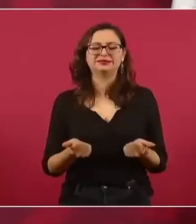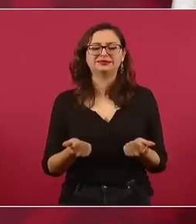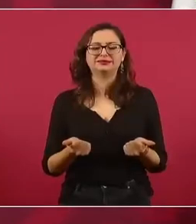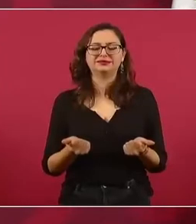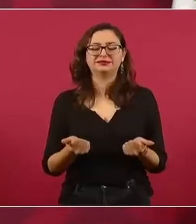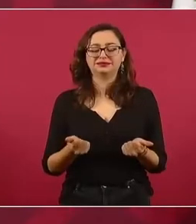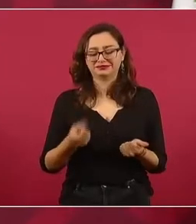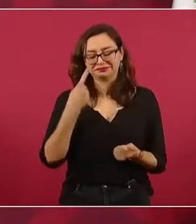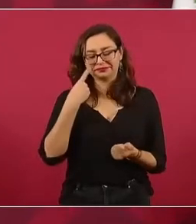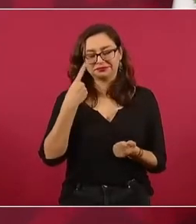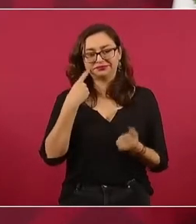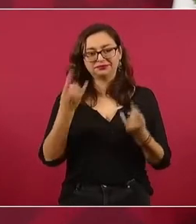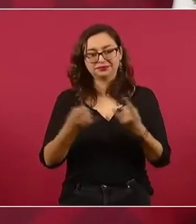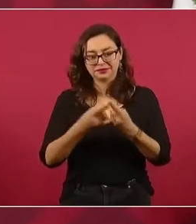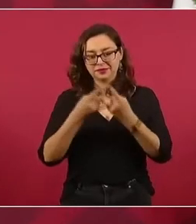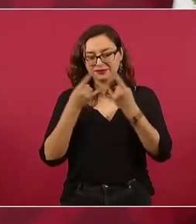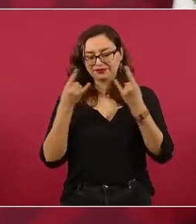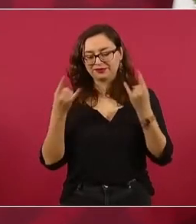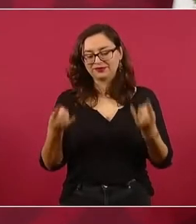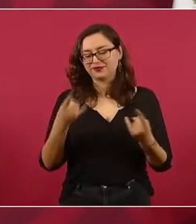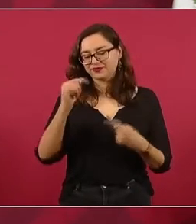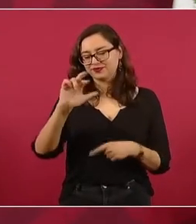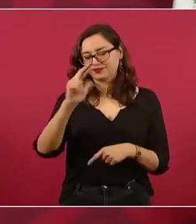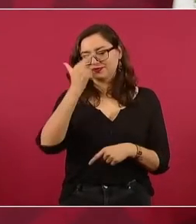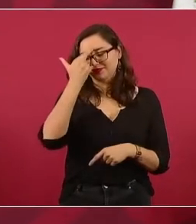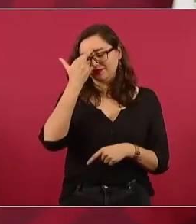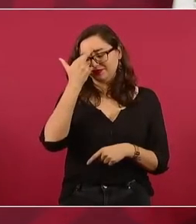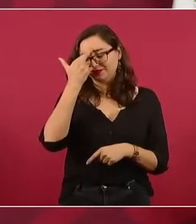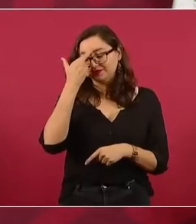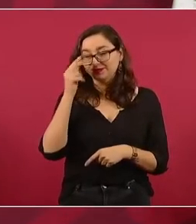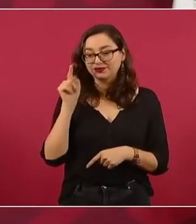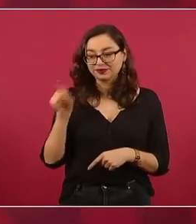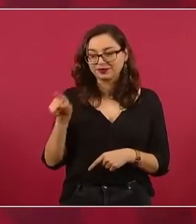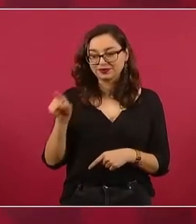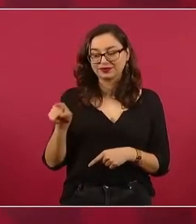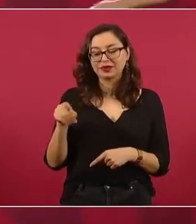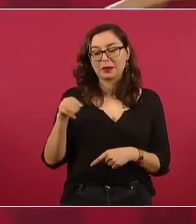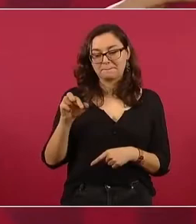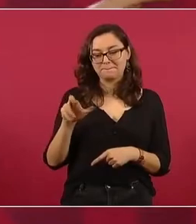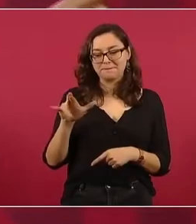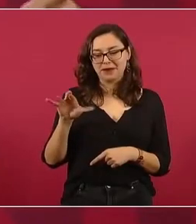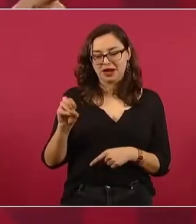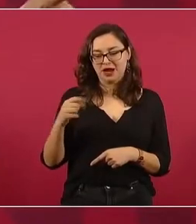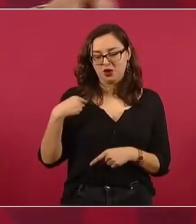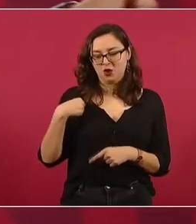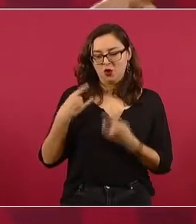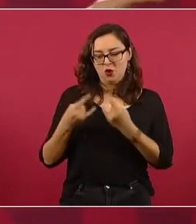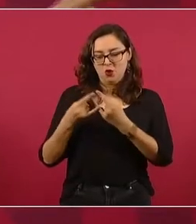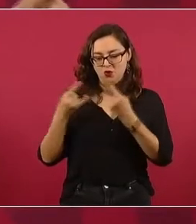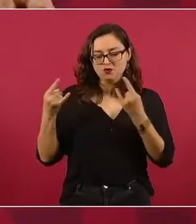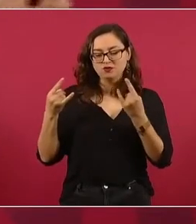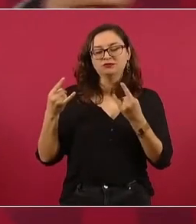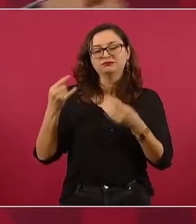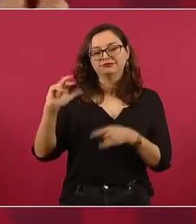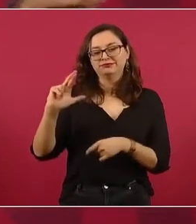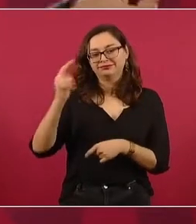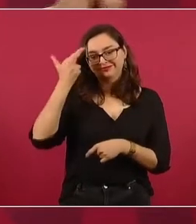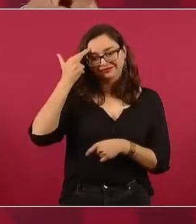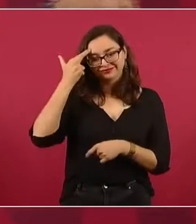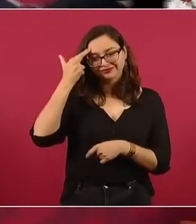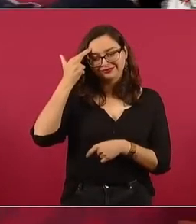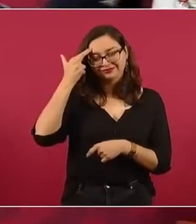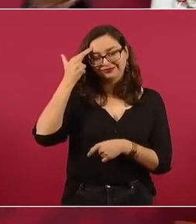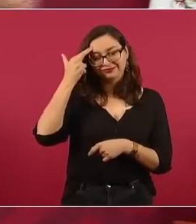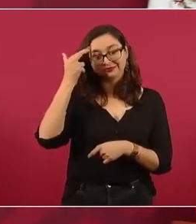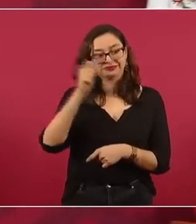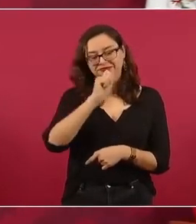anécdota con él, así como la del presidente